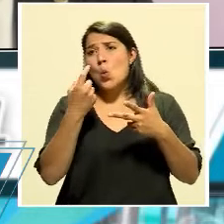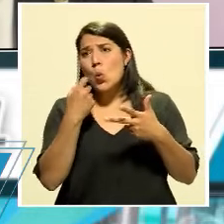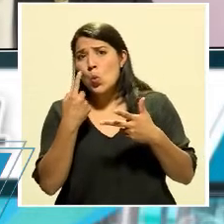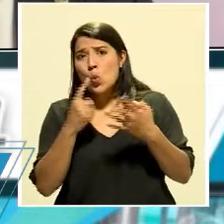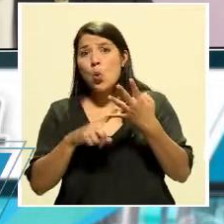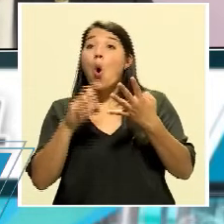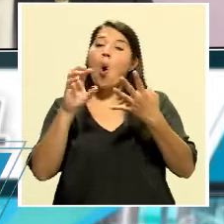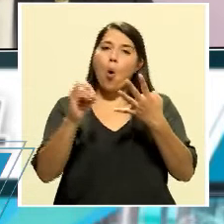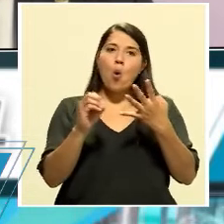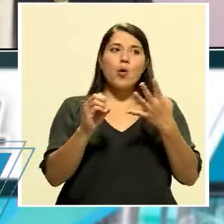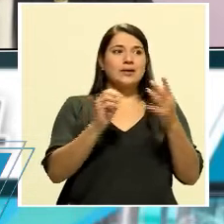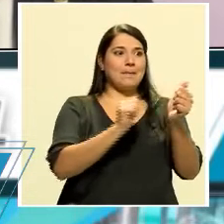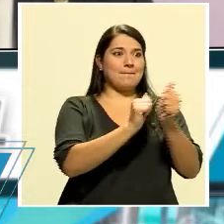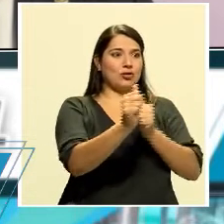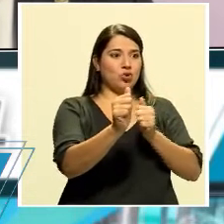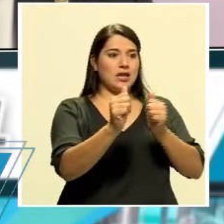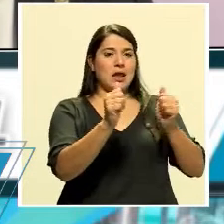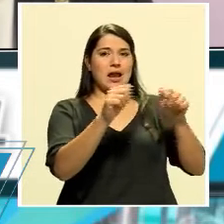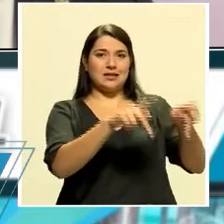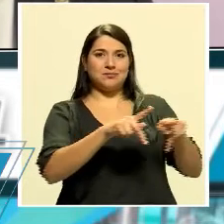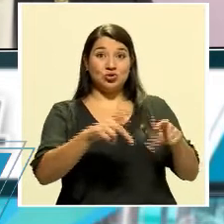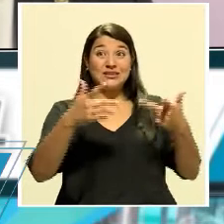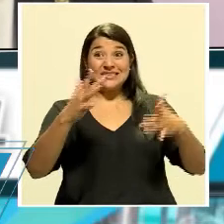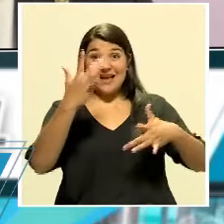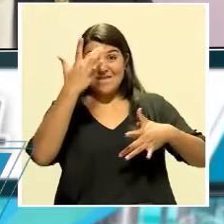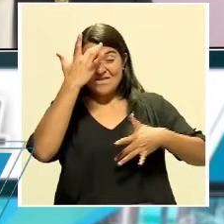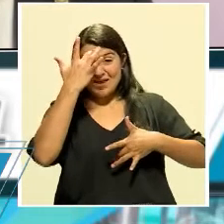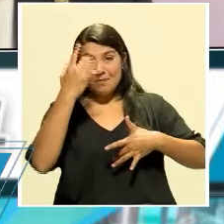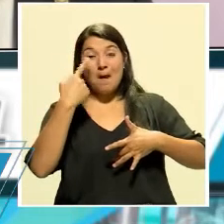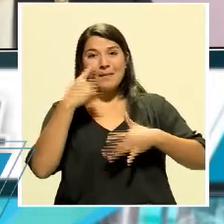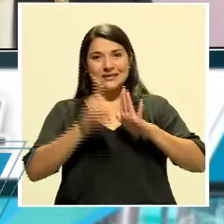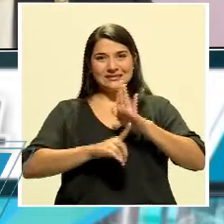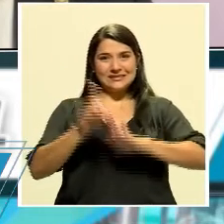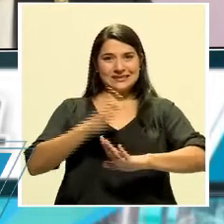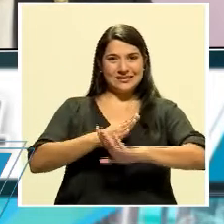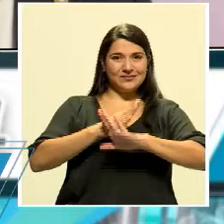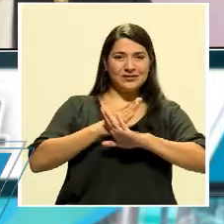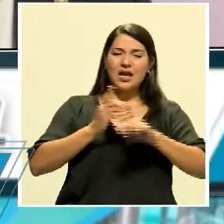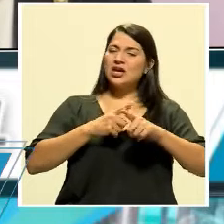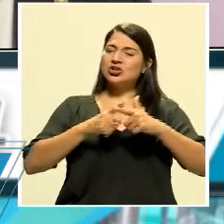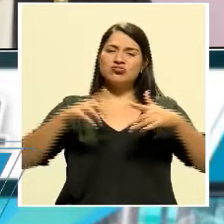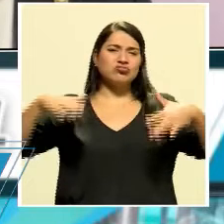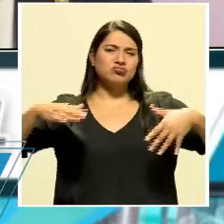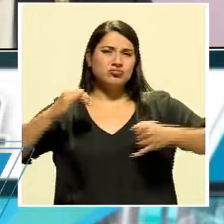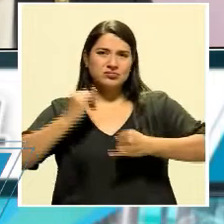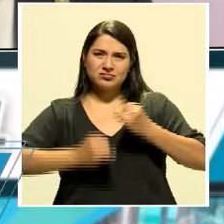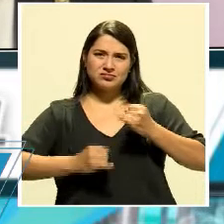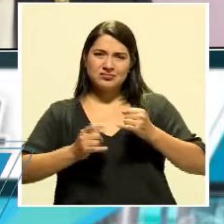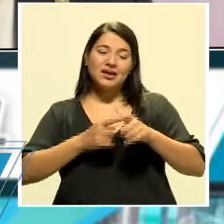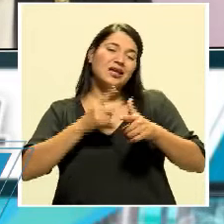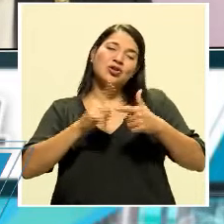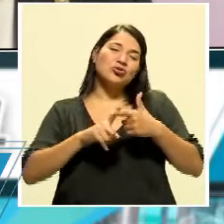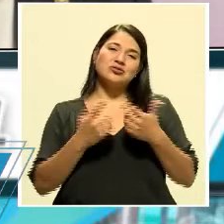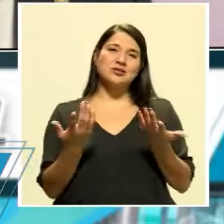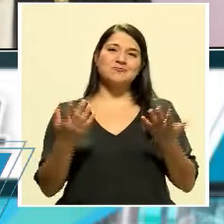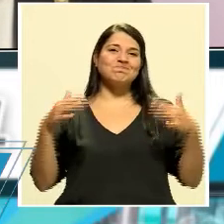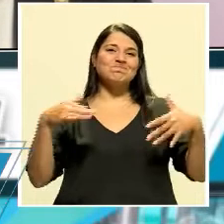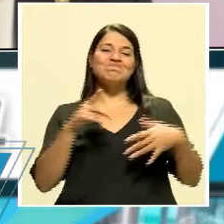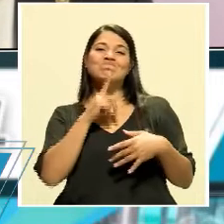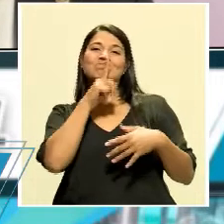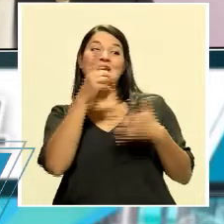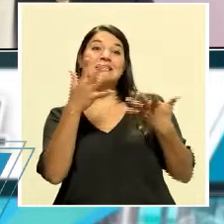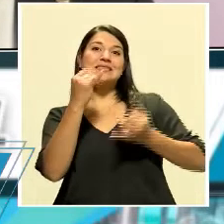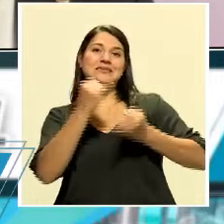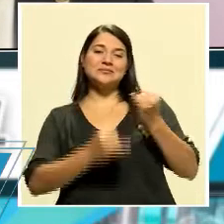inmunidad de rebaño, pues decir que esto se va a acabar todavía no es algo real, es algo verdad que uno pueda decir.